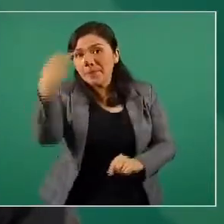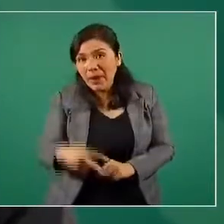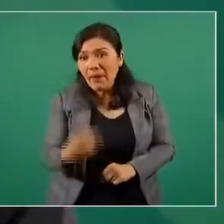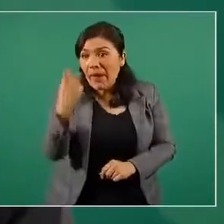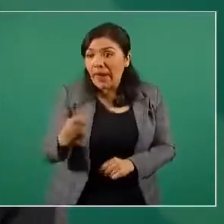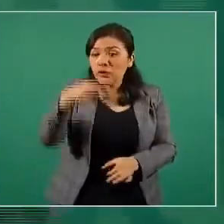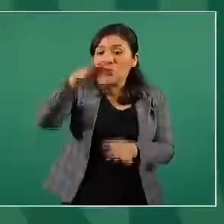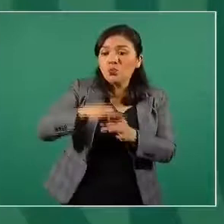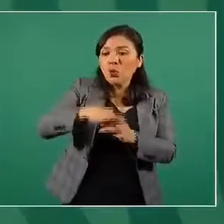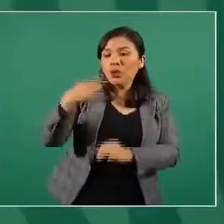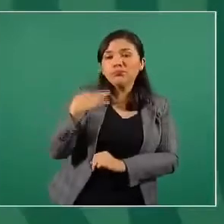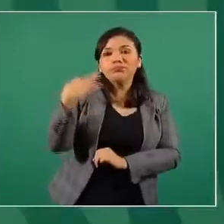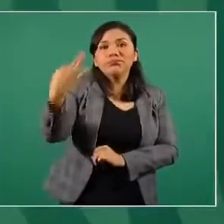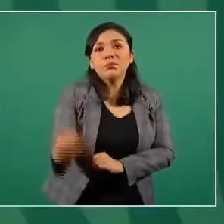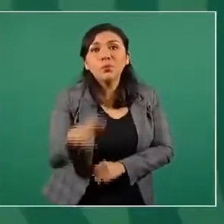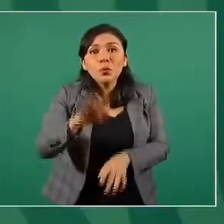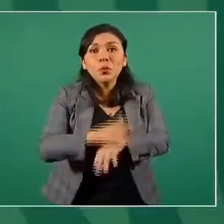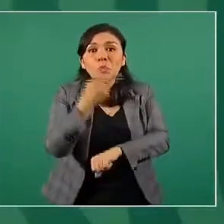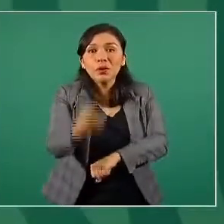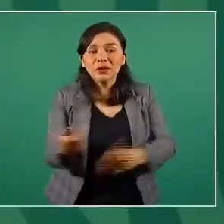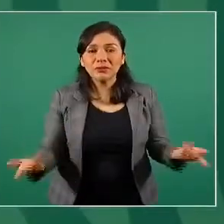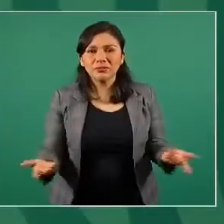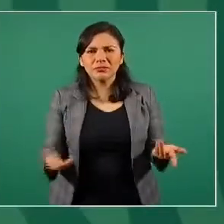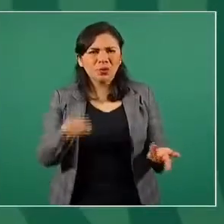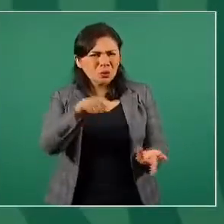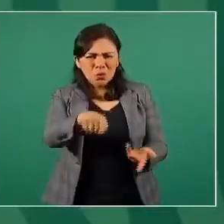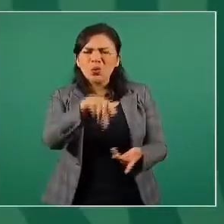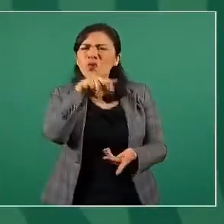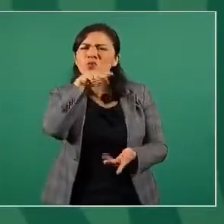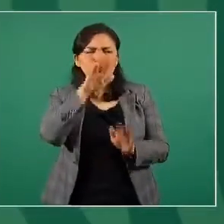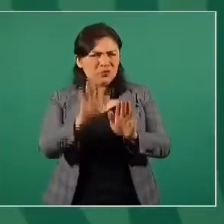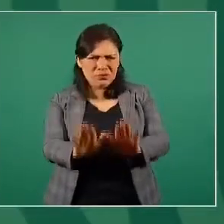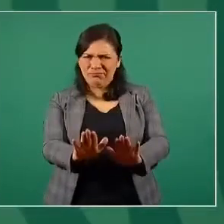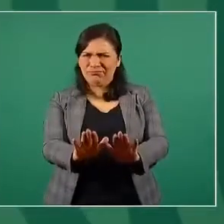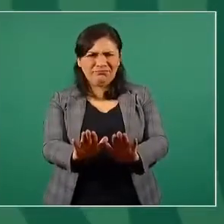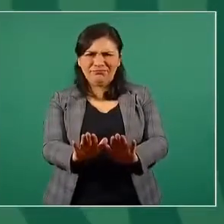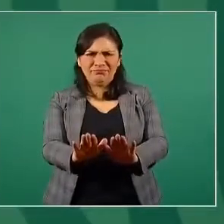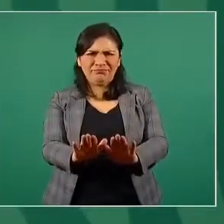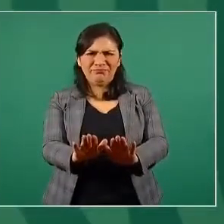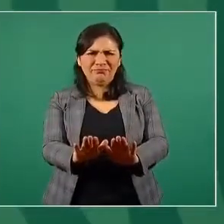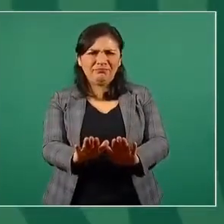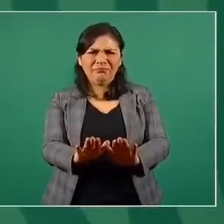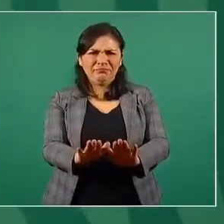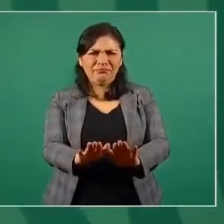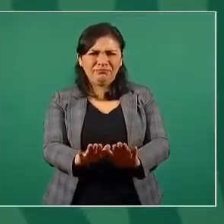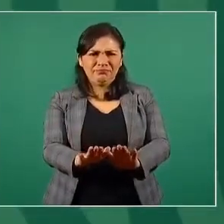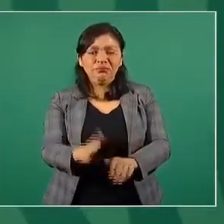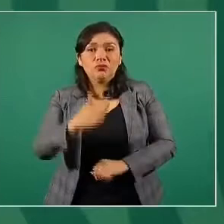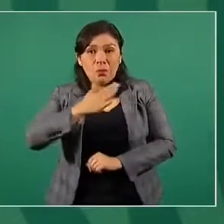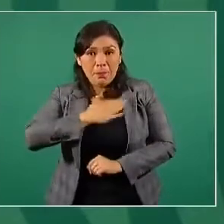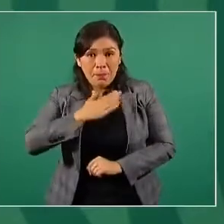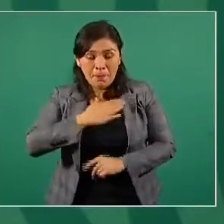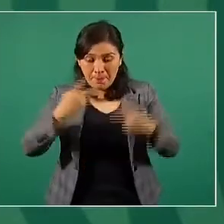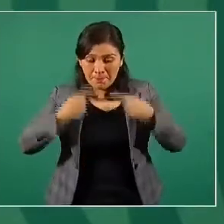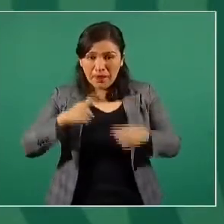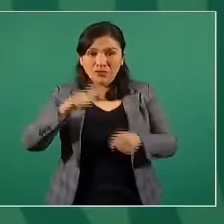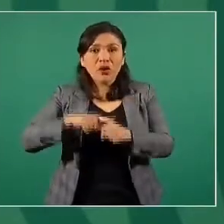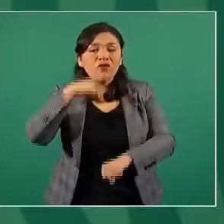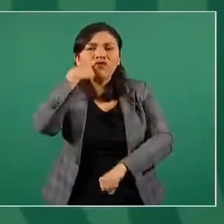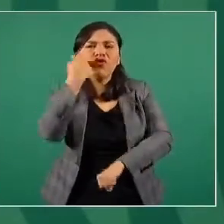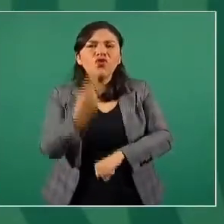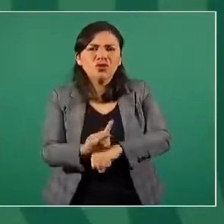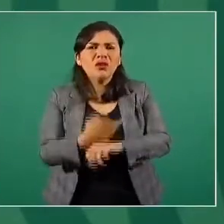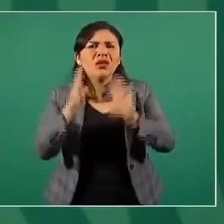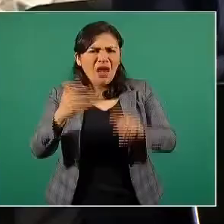Entonces, no te preocupes, por convicción, porque llevamos muchos